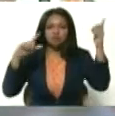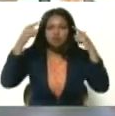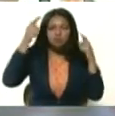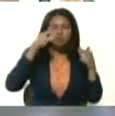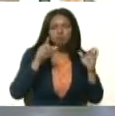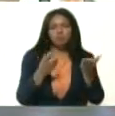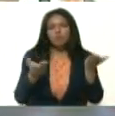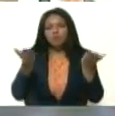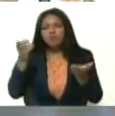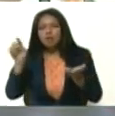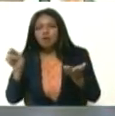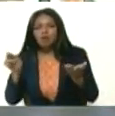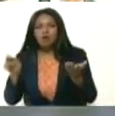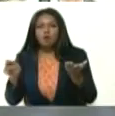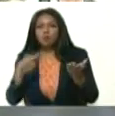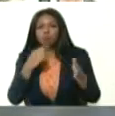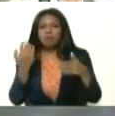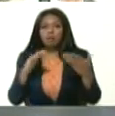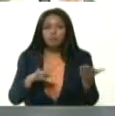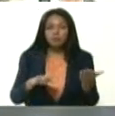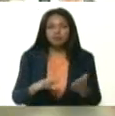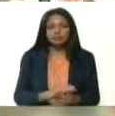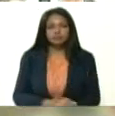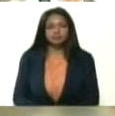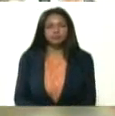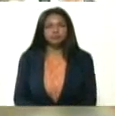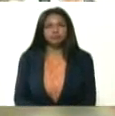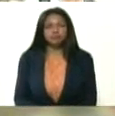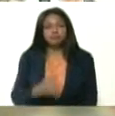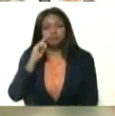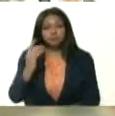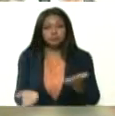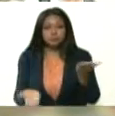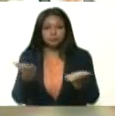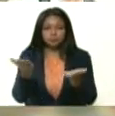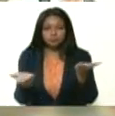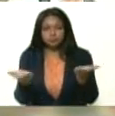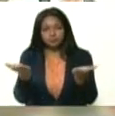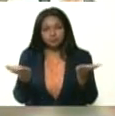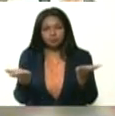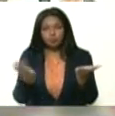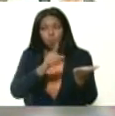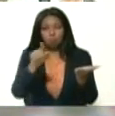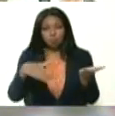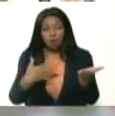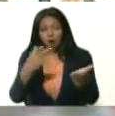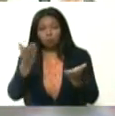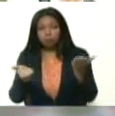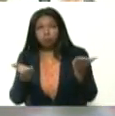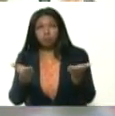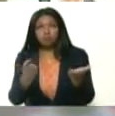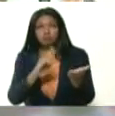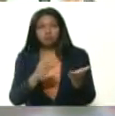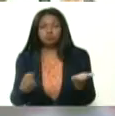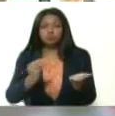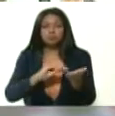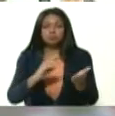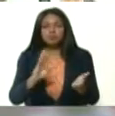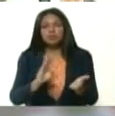de la vida, el modelo de la muerte. Ahí están. Yo les voy a ratificar mi regalo